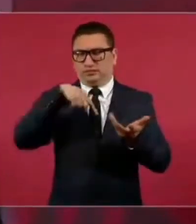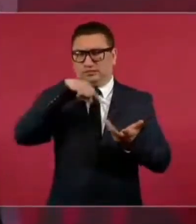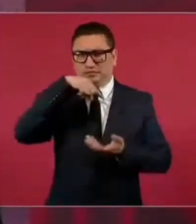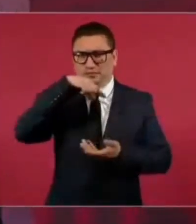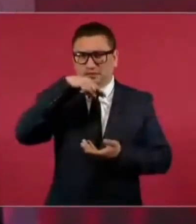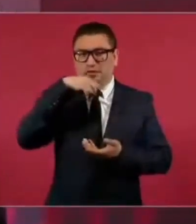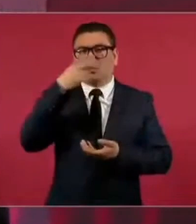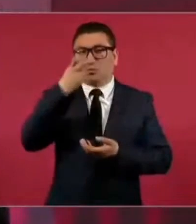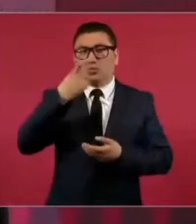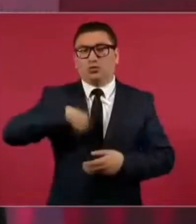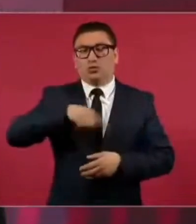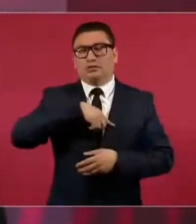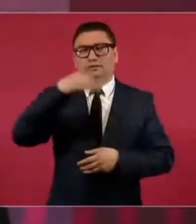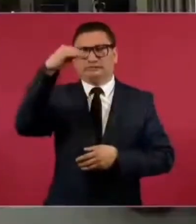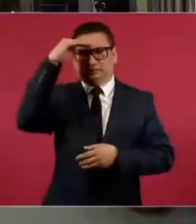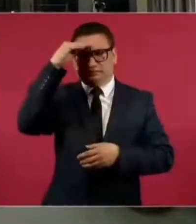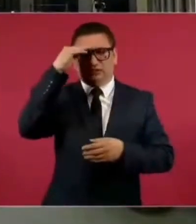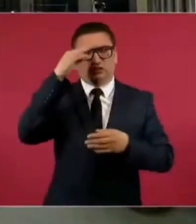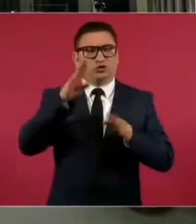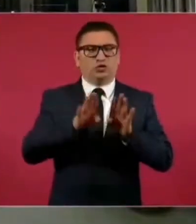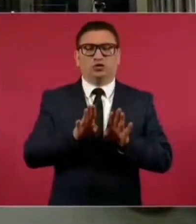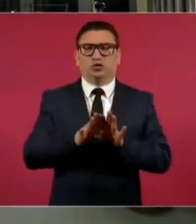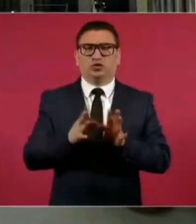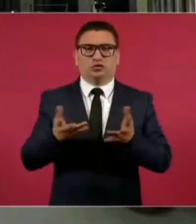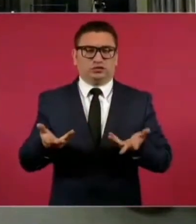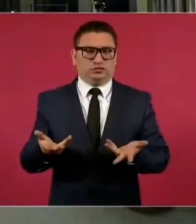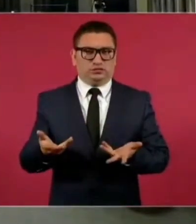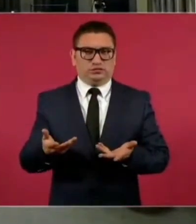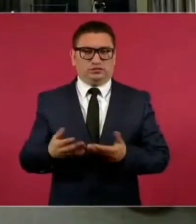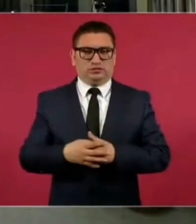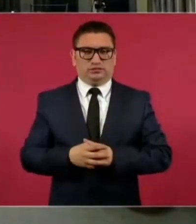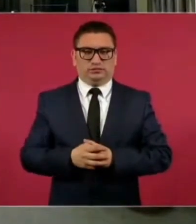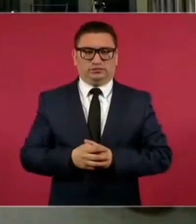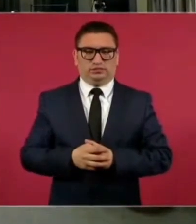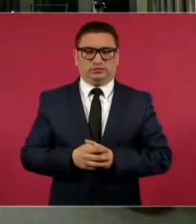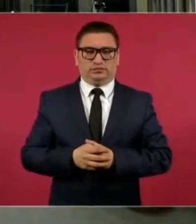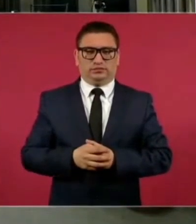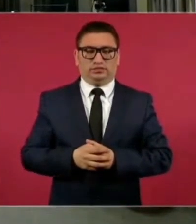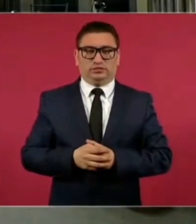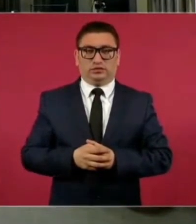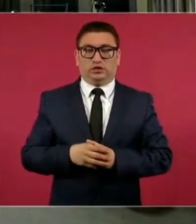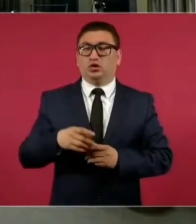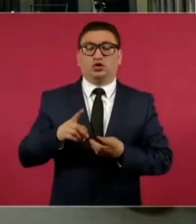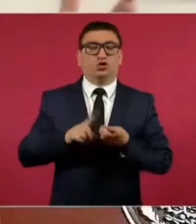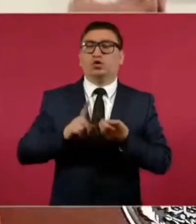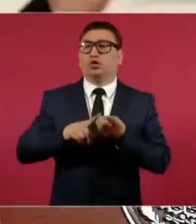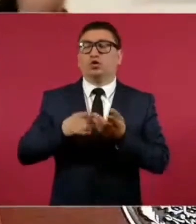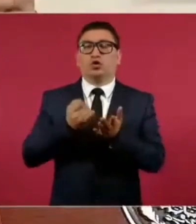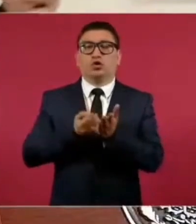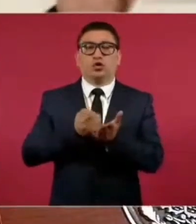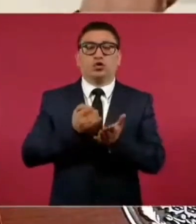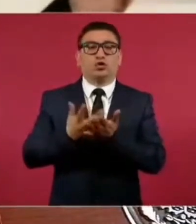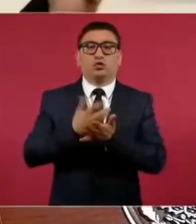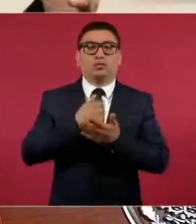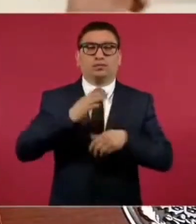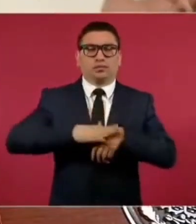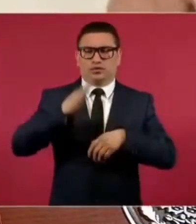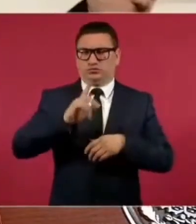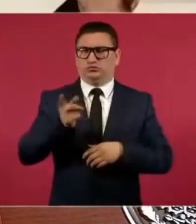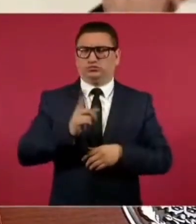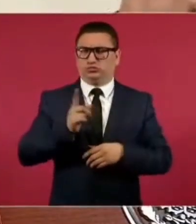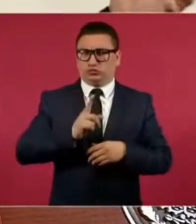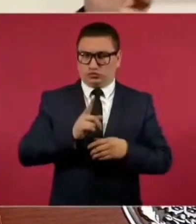estar pensando?, no en cobrar más impuestos, sino en que haya una